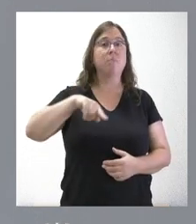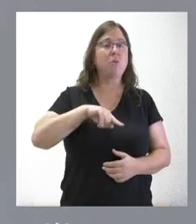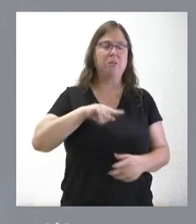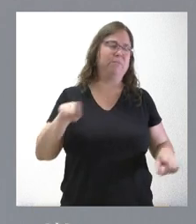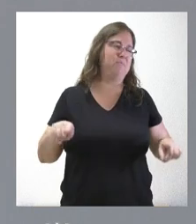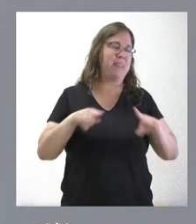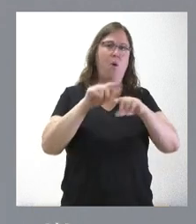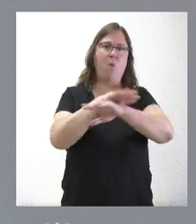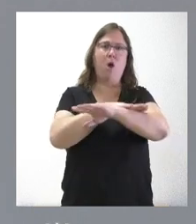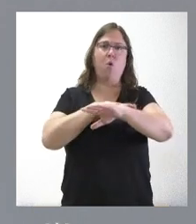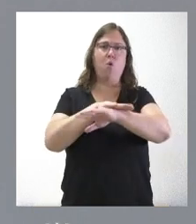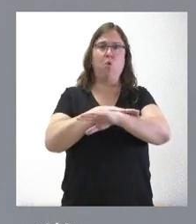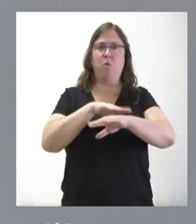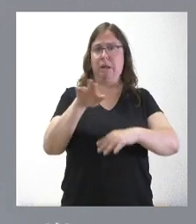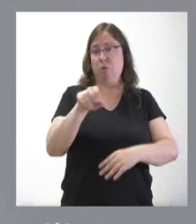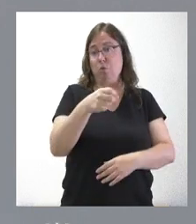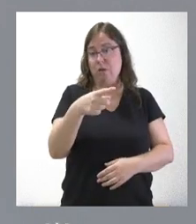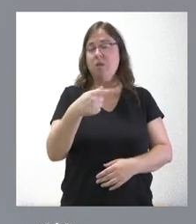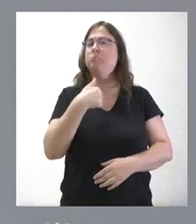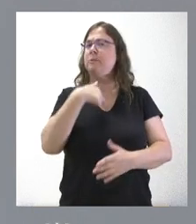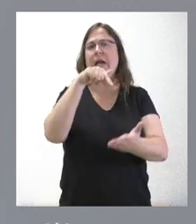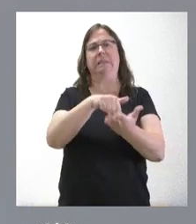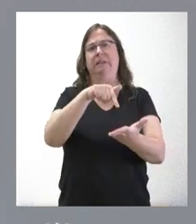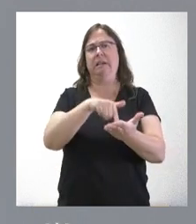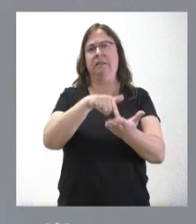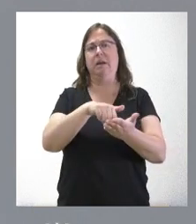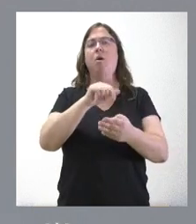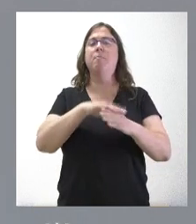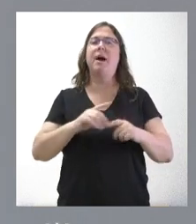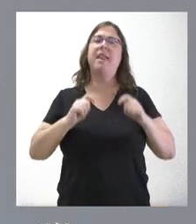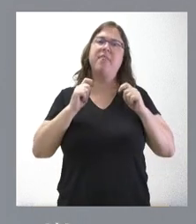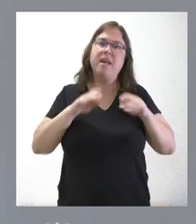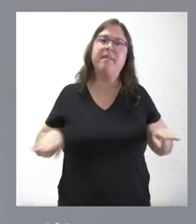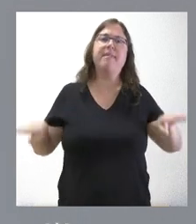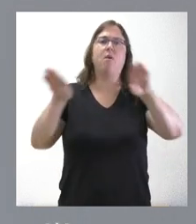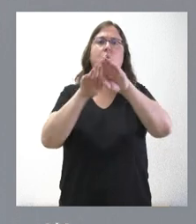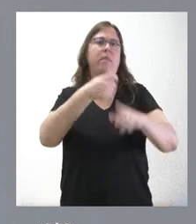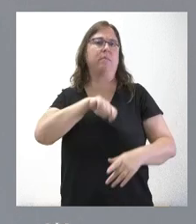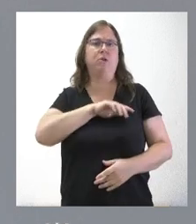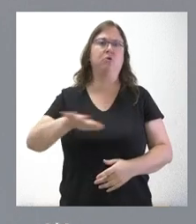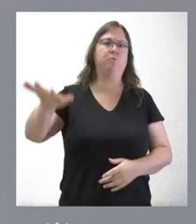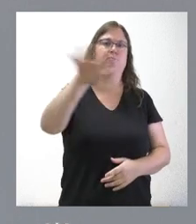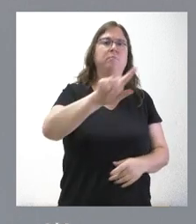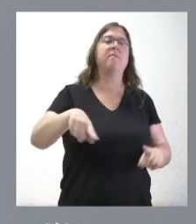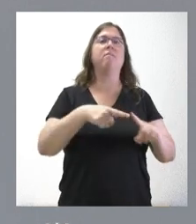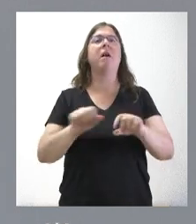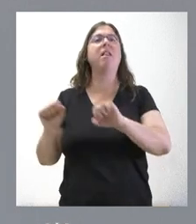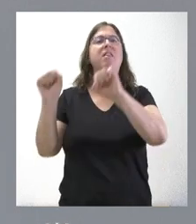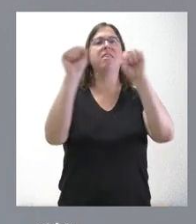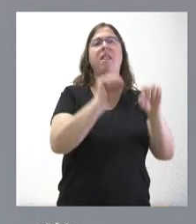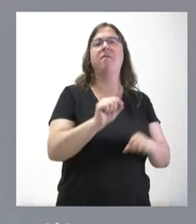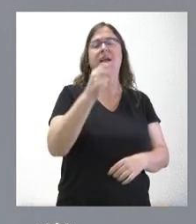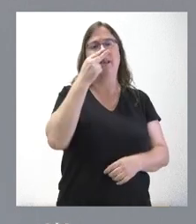sido el Gobierno resultante de las elecciones, muy exigentes en garantizar la igualdad entre todos los españoles y garantizar la defensa de los